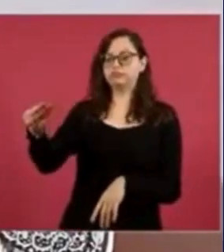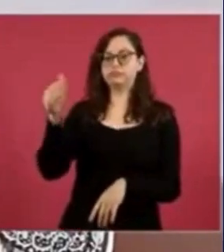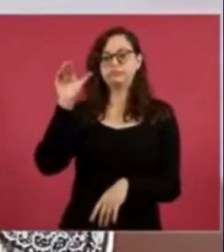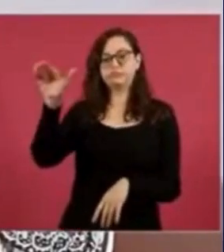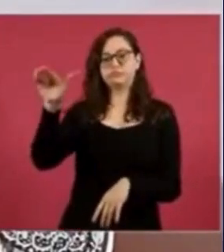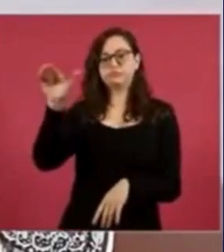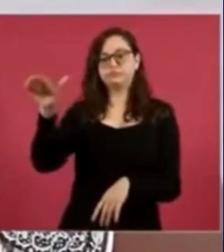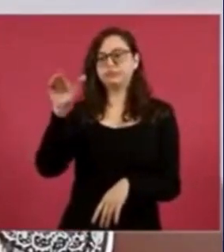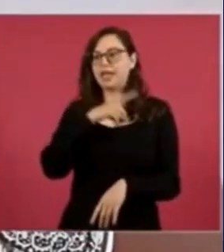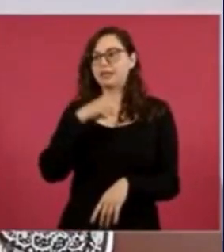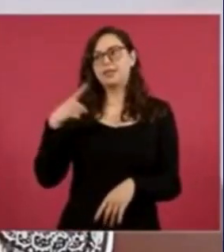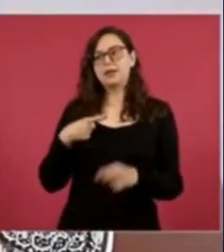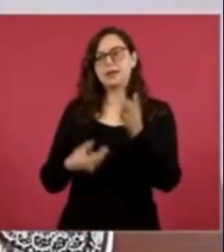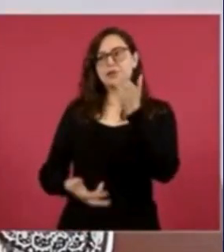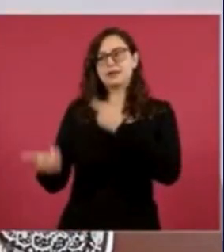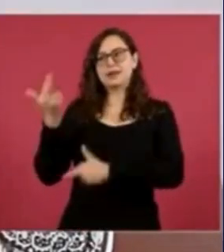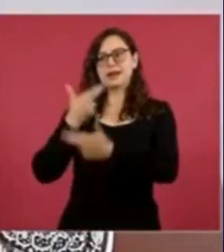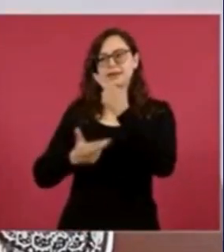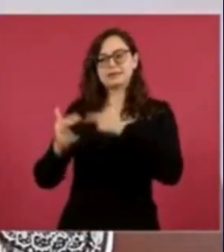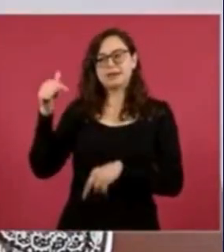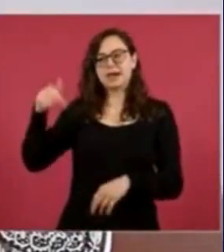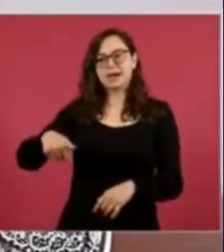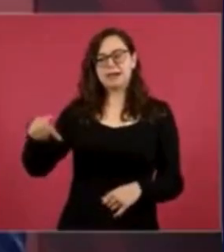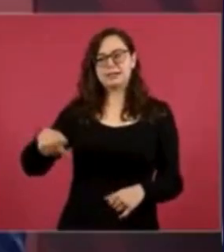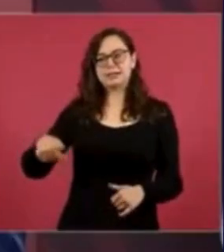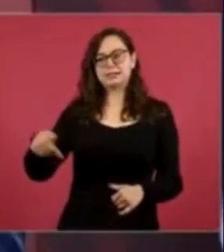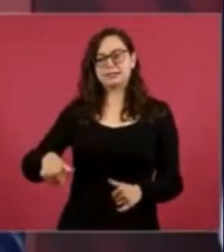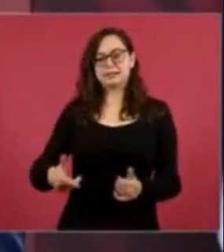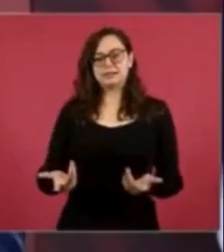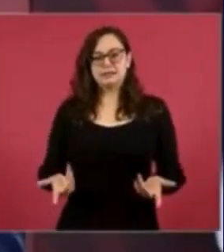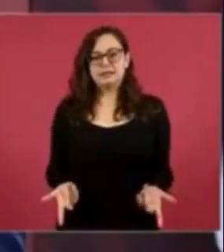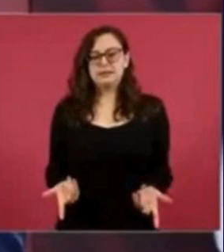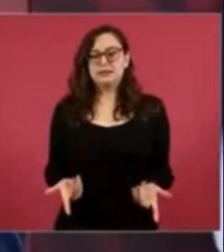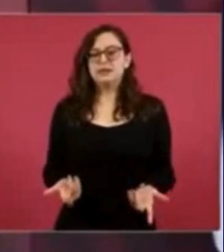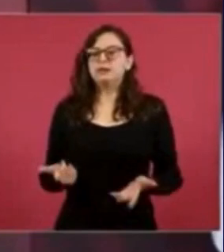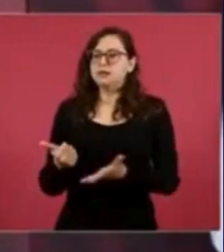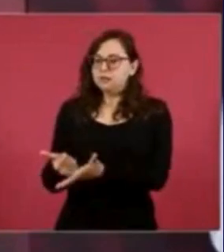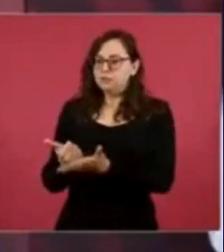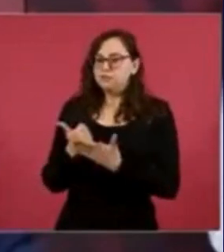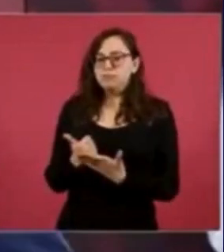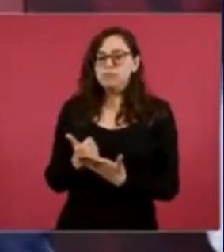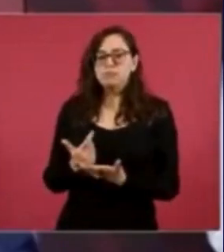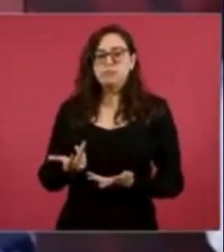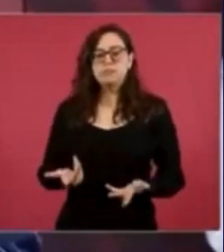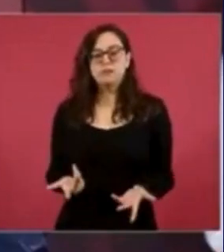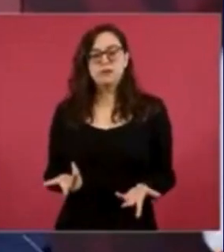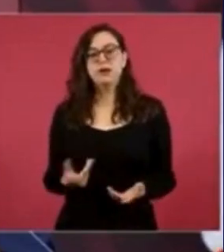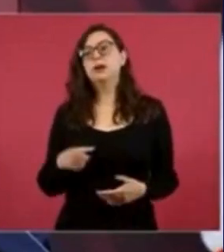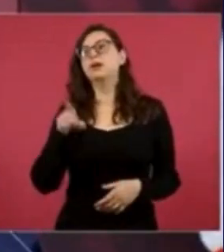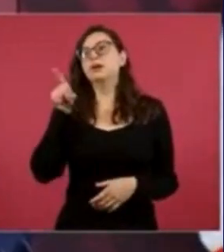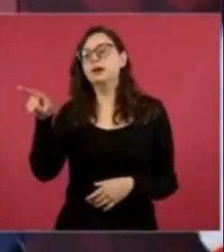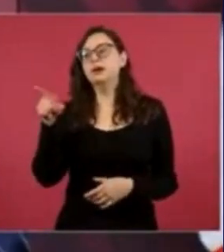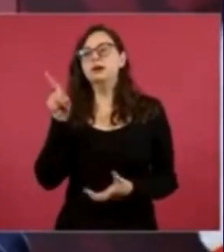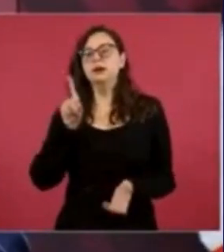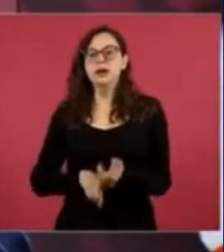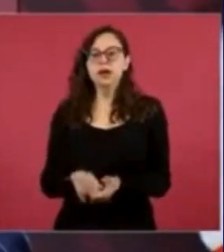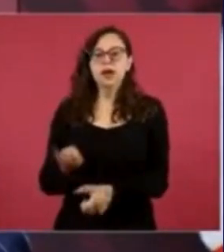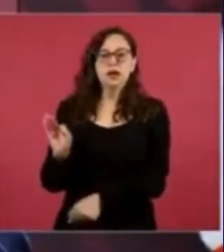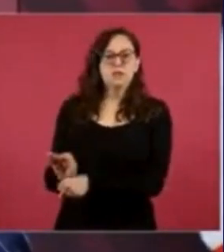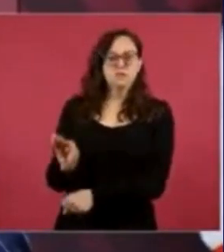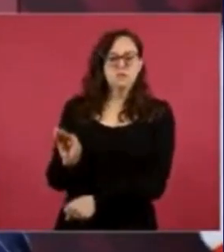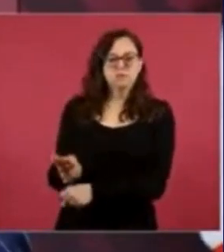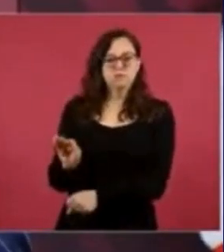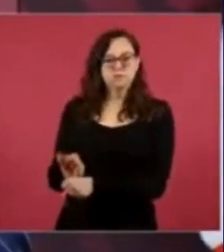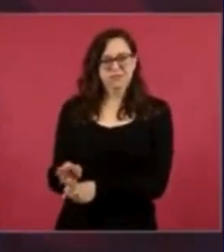destacando que su gobierno ha evitado recurrir a la violencia y a las prácticas represivas que, según él, caracterizaron a